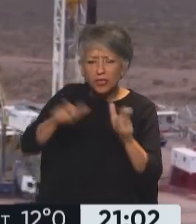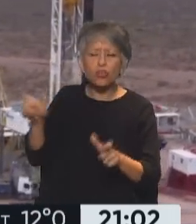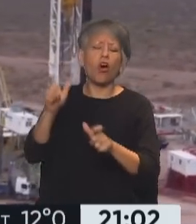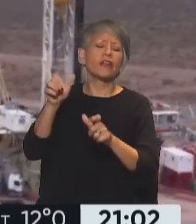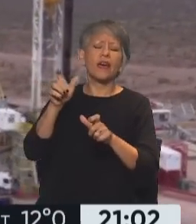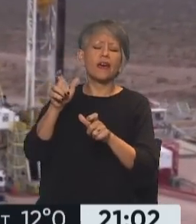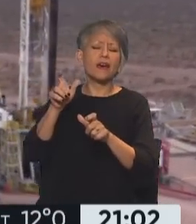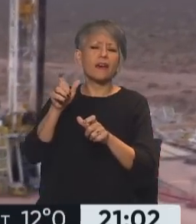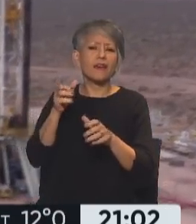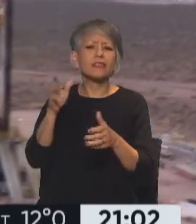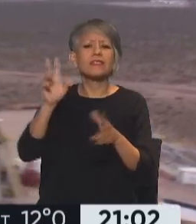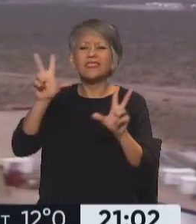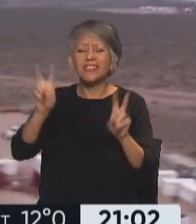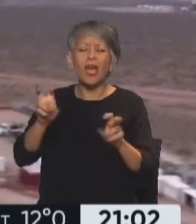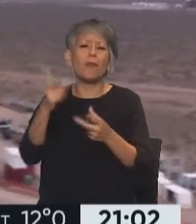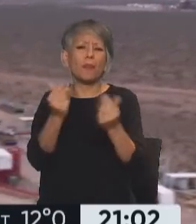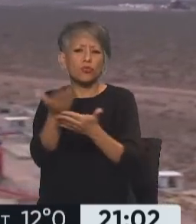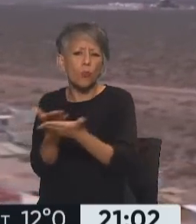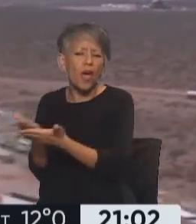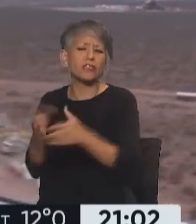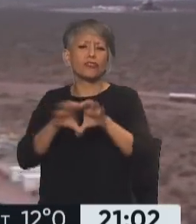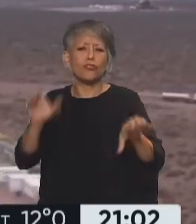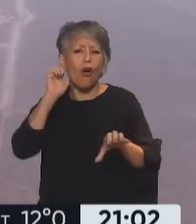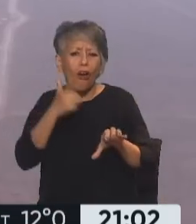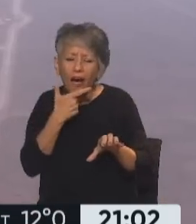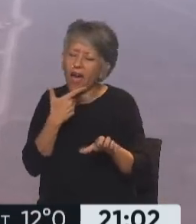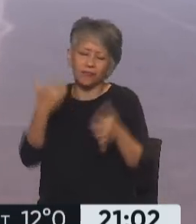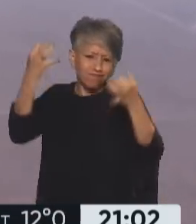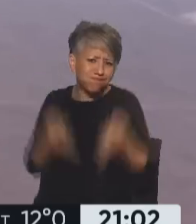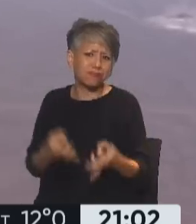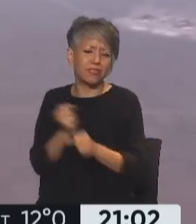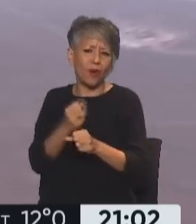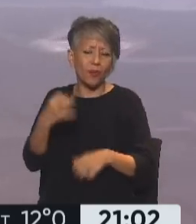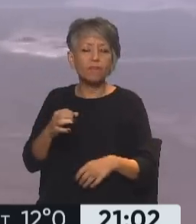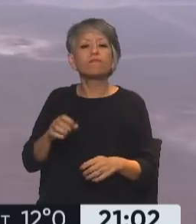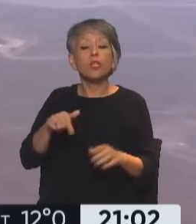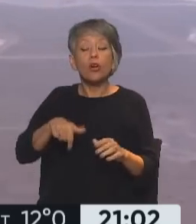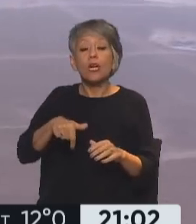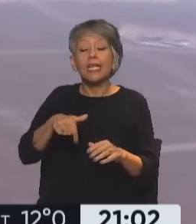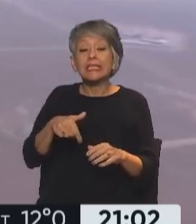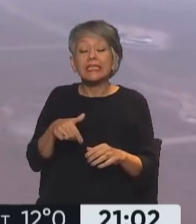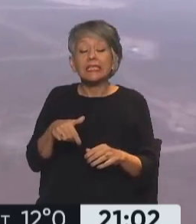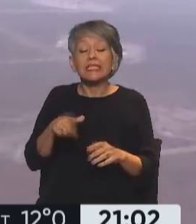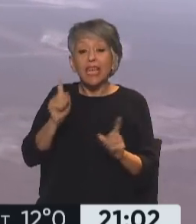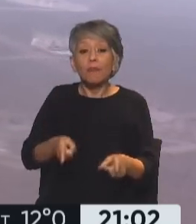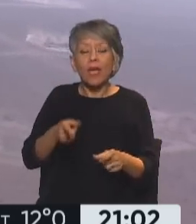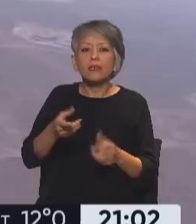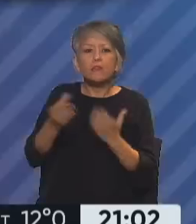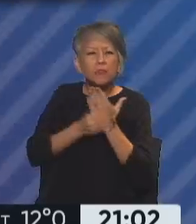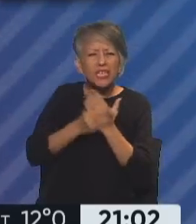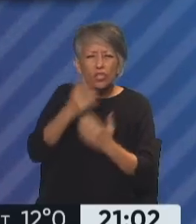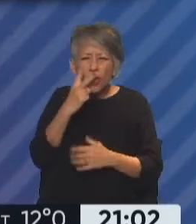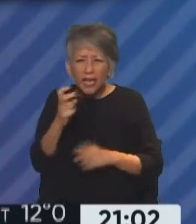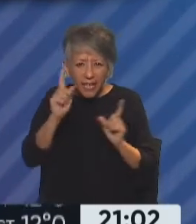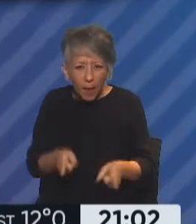licitación del gasoducto. Vamos a estar analizando este tema durante esta noche, pero también en las últimas horas, minutos casi, ¿no fue el ministro de Energía? Así es,